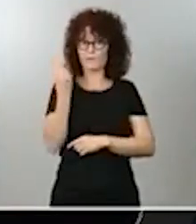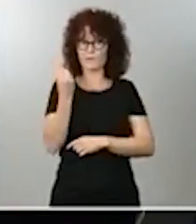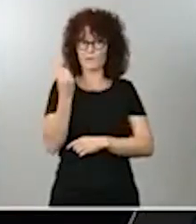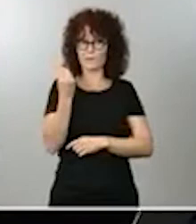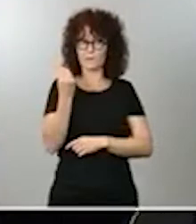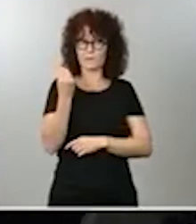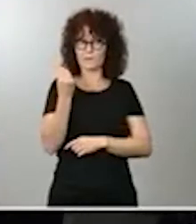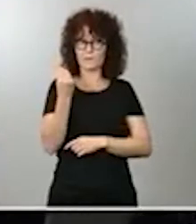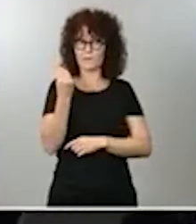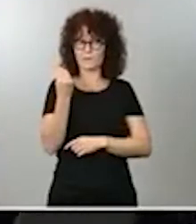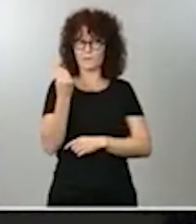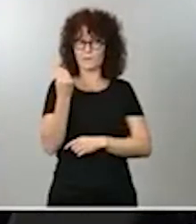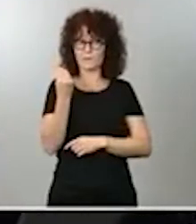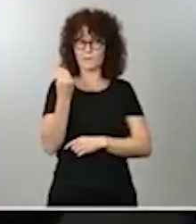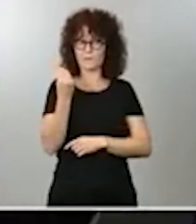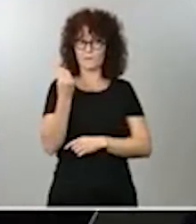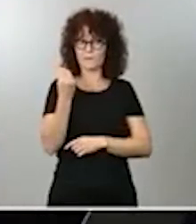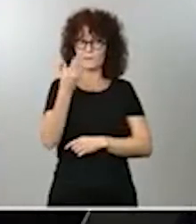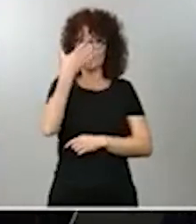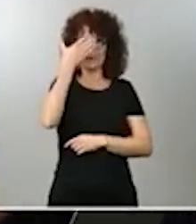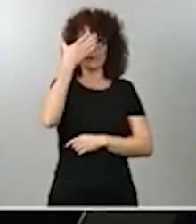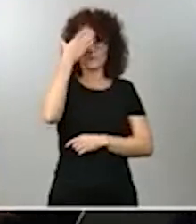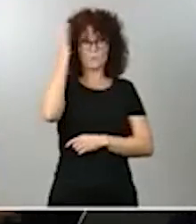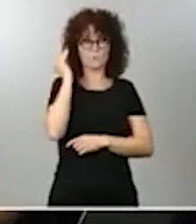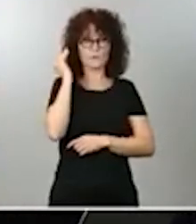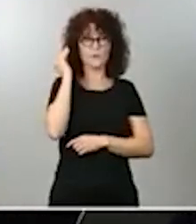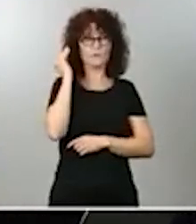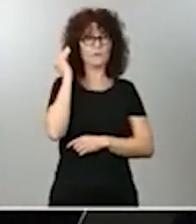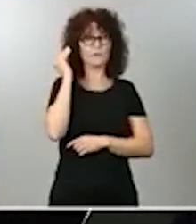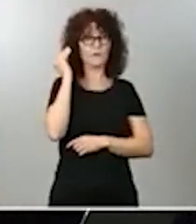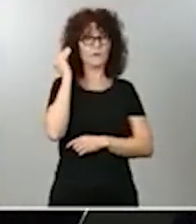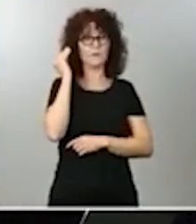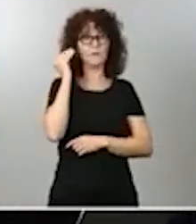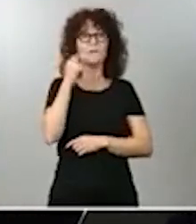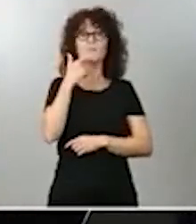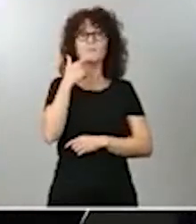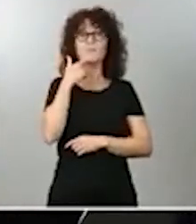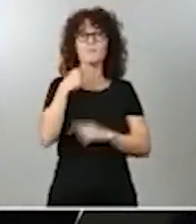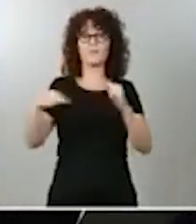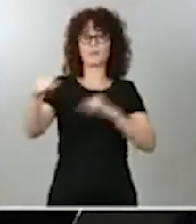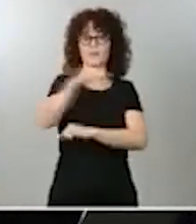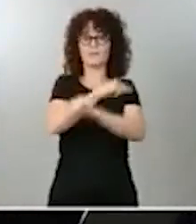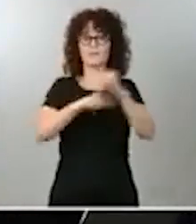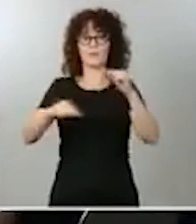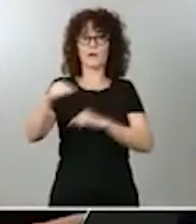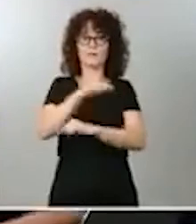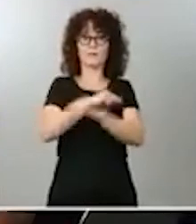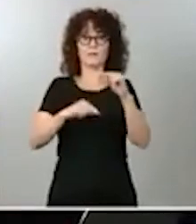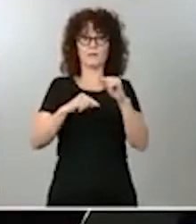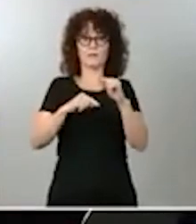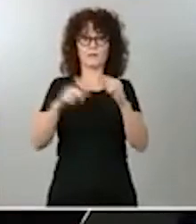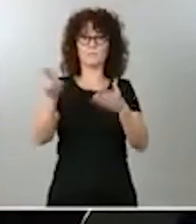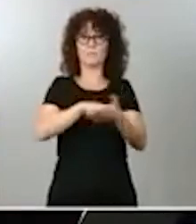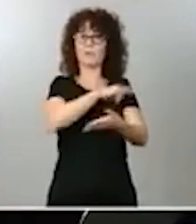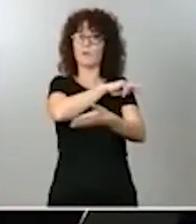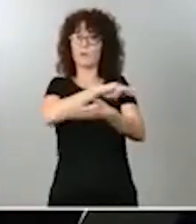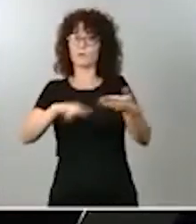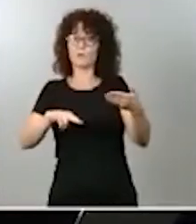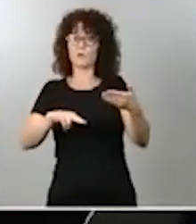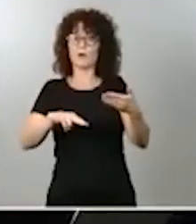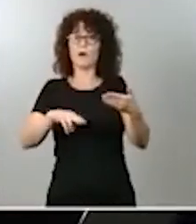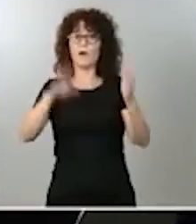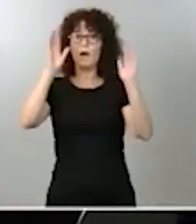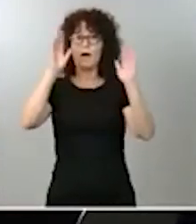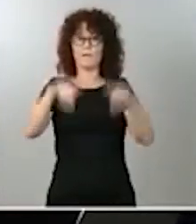que el debate de la moción de censura ha un debate de muchos insultos en línea con lo que estábamos comentando. no sé